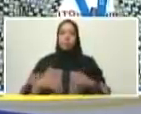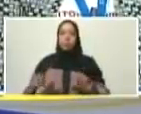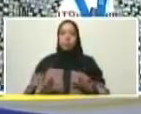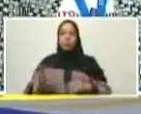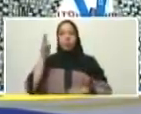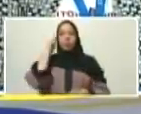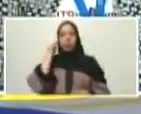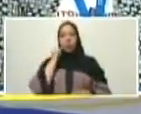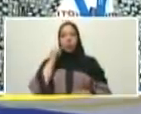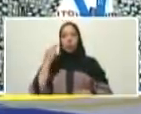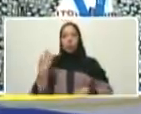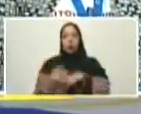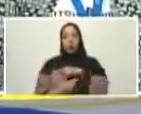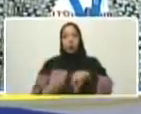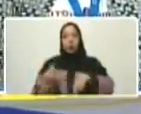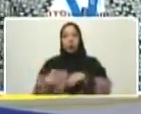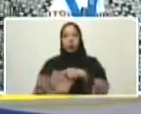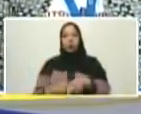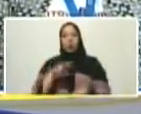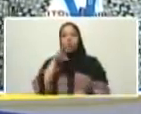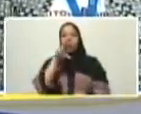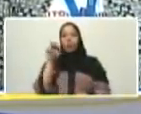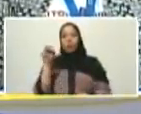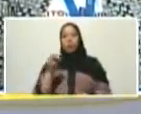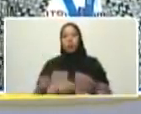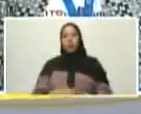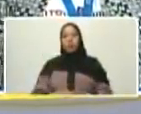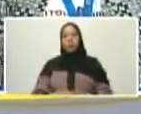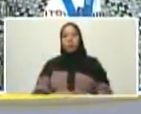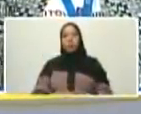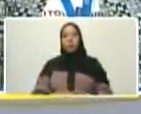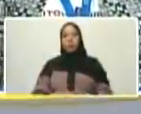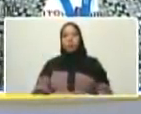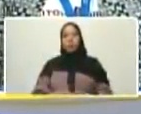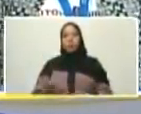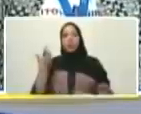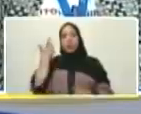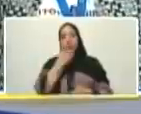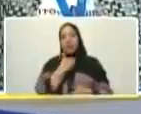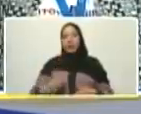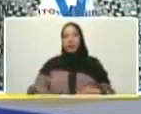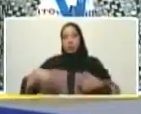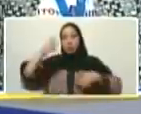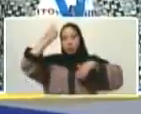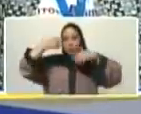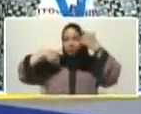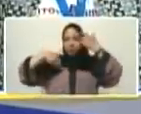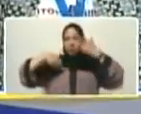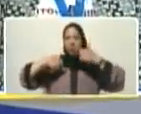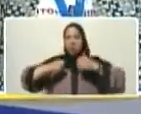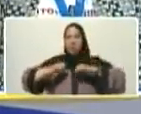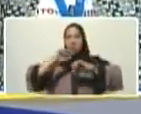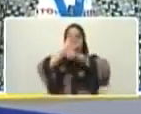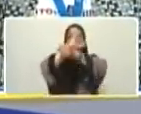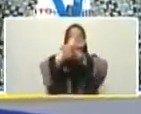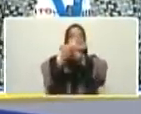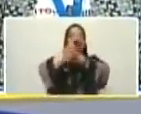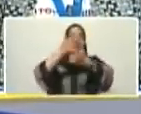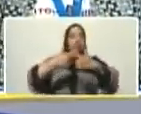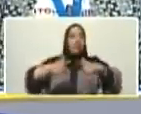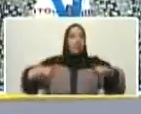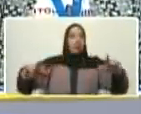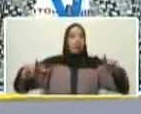bolivariano revolucionario 200 cuando Chávez salió de la cárcel bueno recorrió todos esos